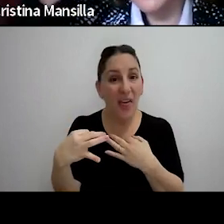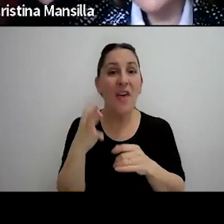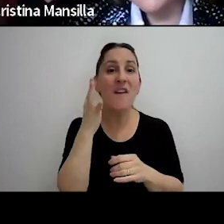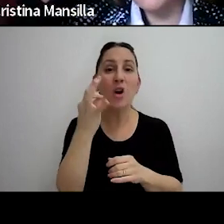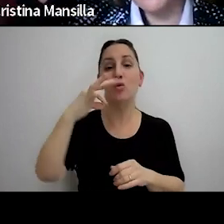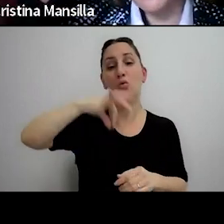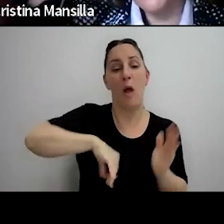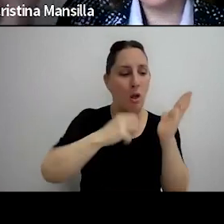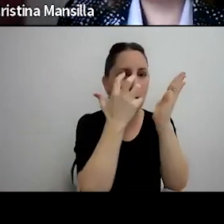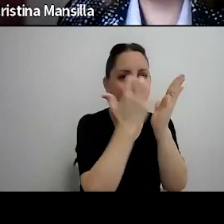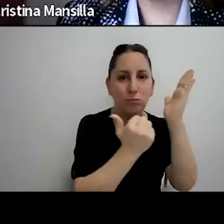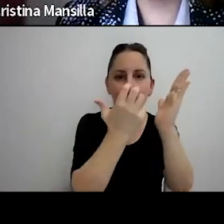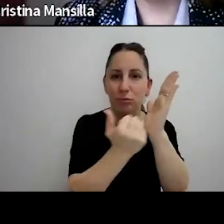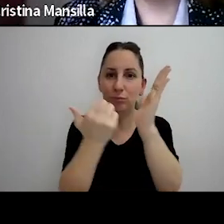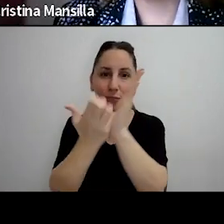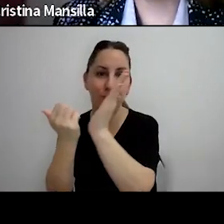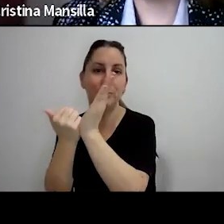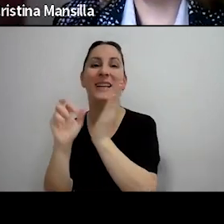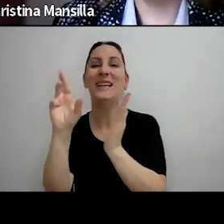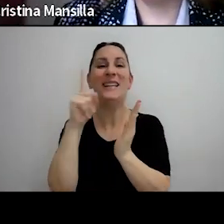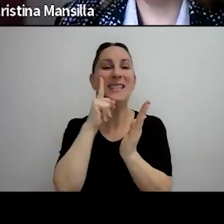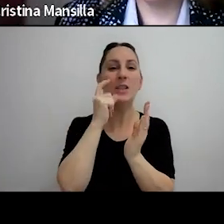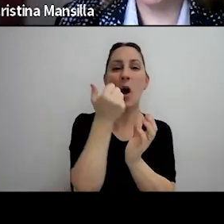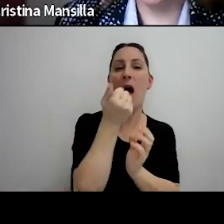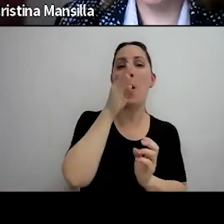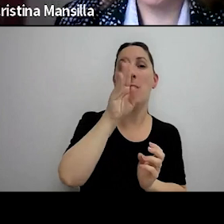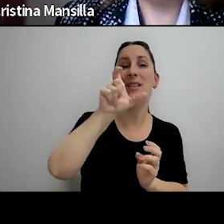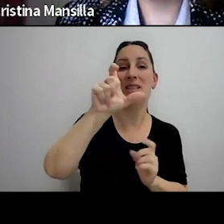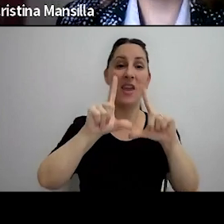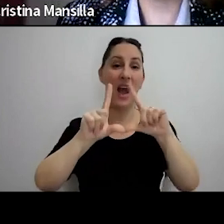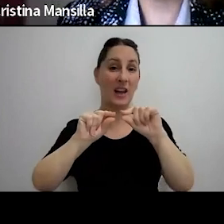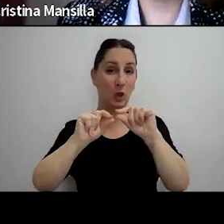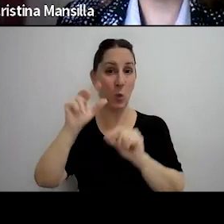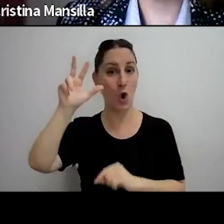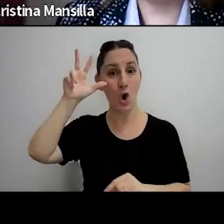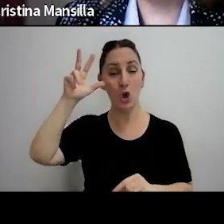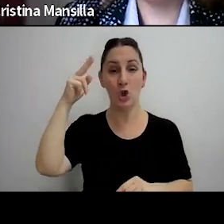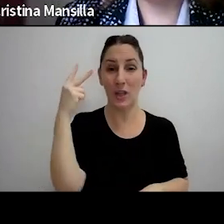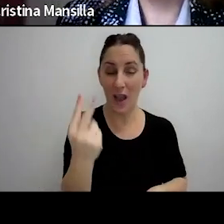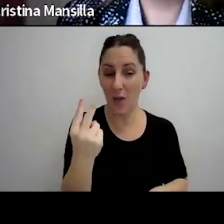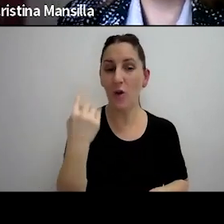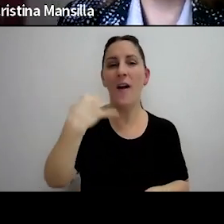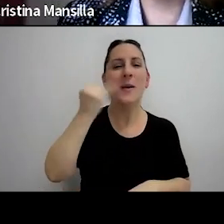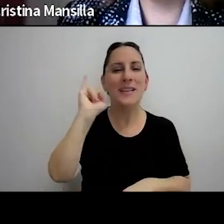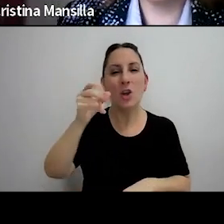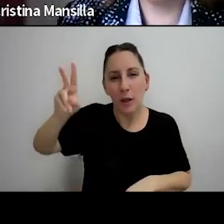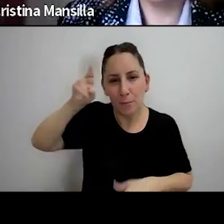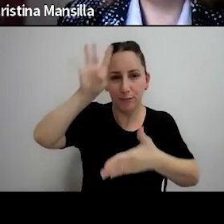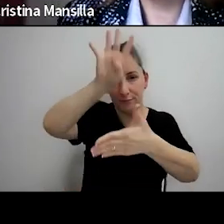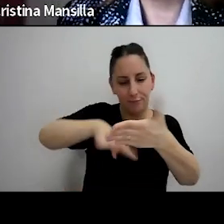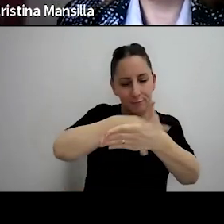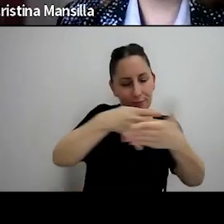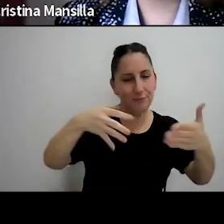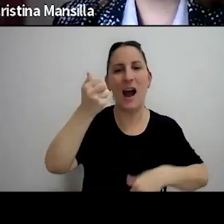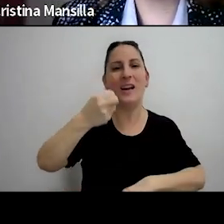sueldos previstos en los incisos A, B y C del artículo ochenta y dos debe aplicar las tablas del anexo dos